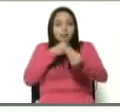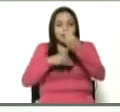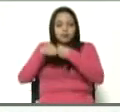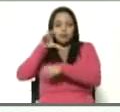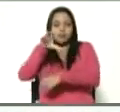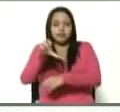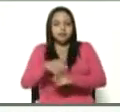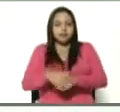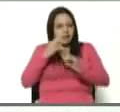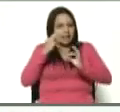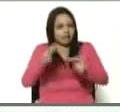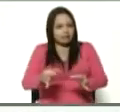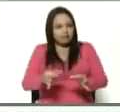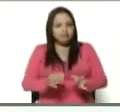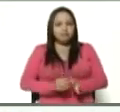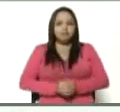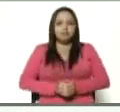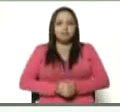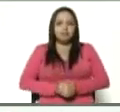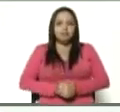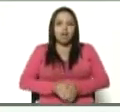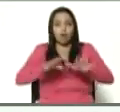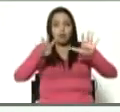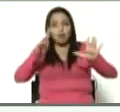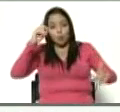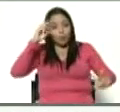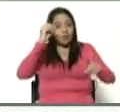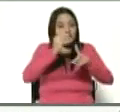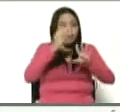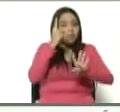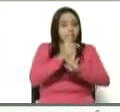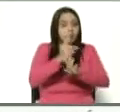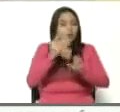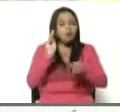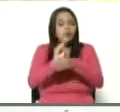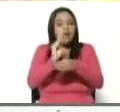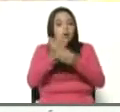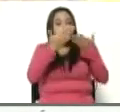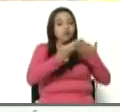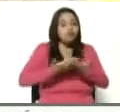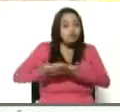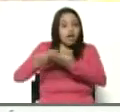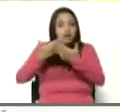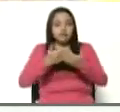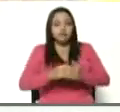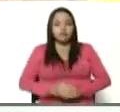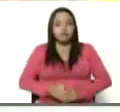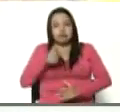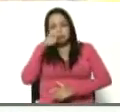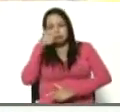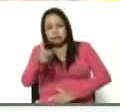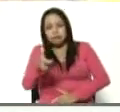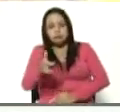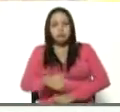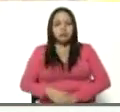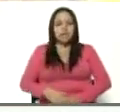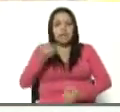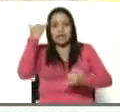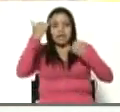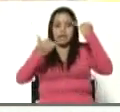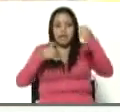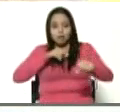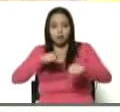Bueno, nueve vértices. Hay que cuidarlos, estudiarlos, vigilarlos, tomar iniciativas y acciones,